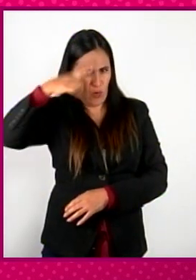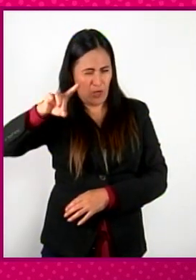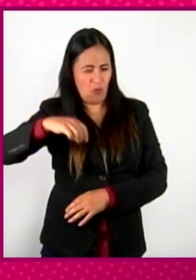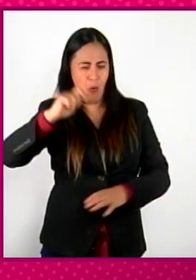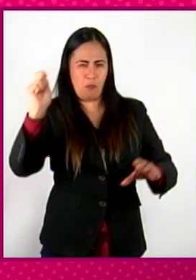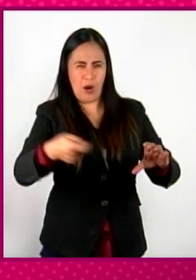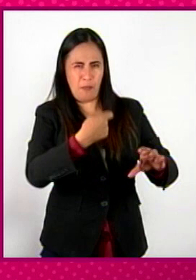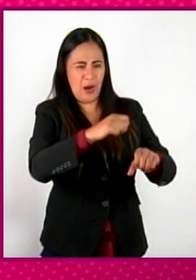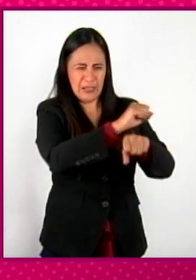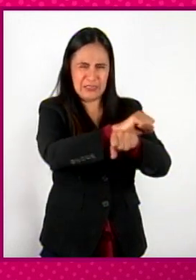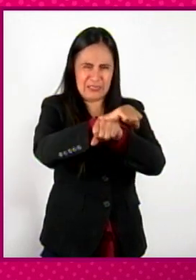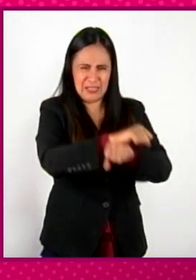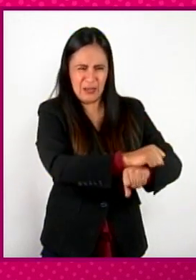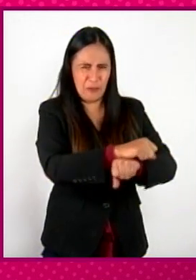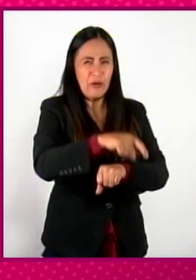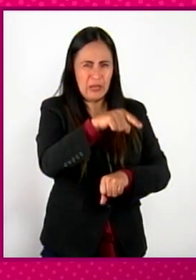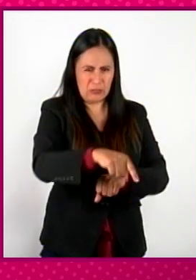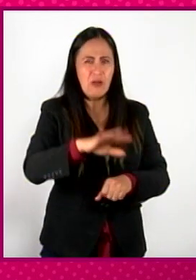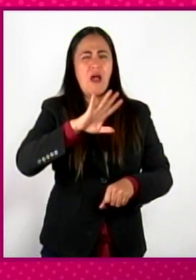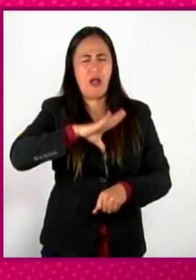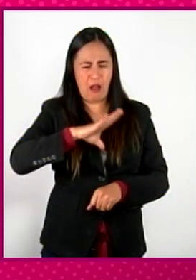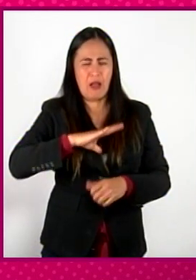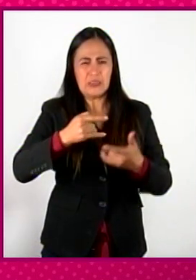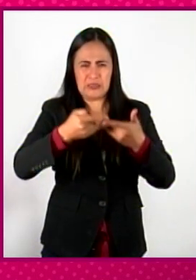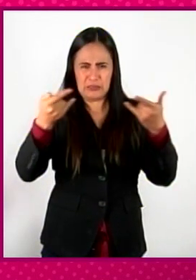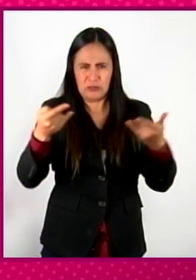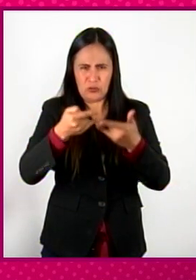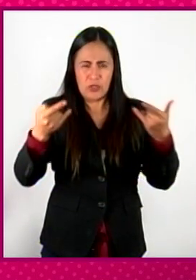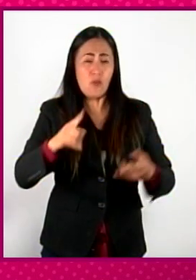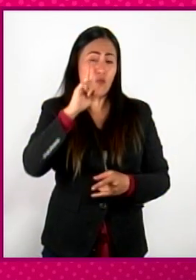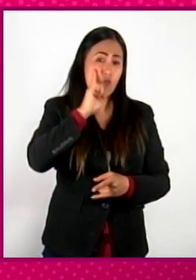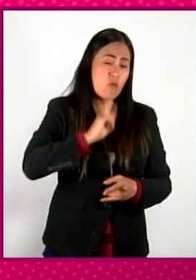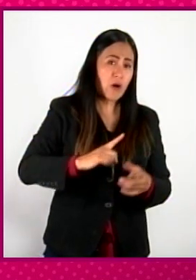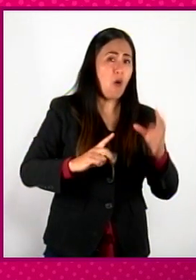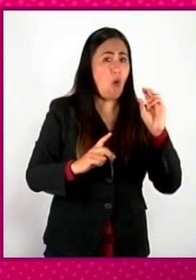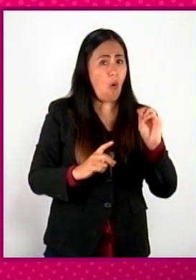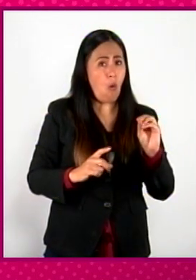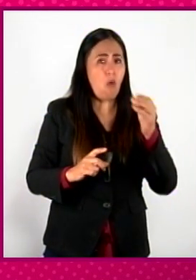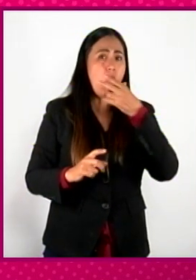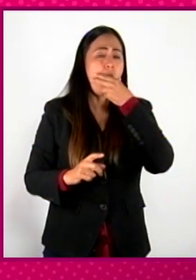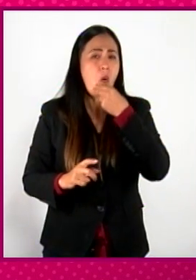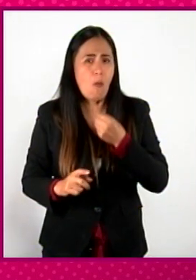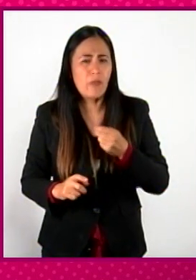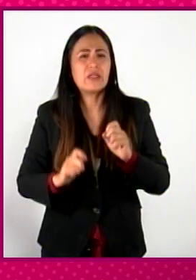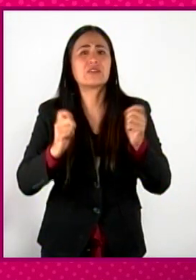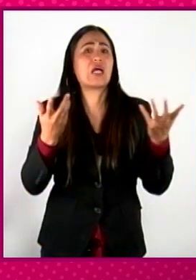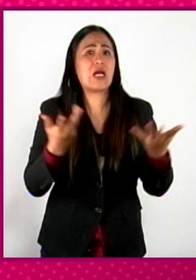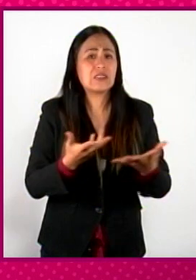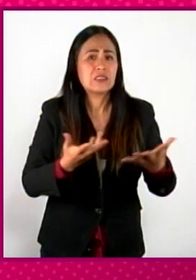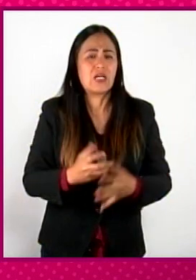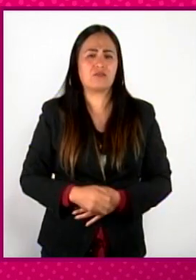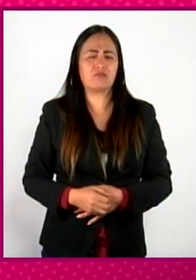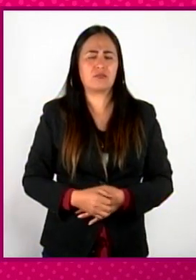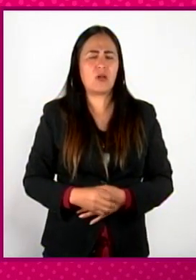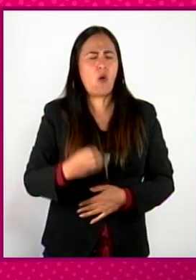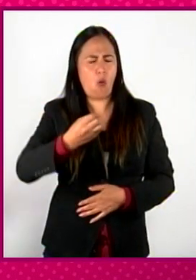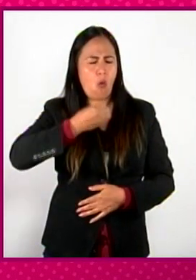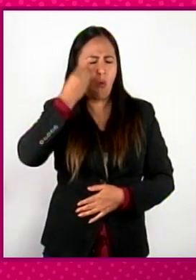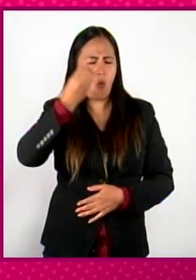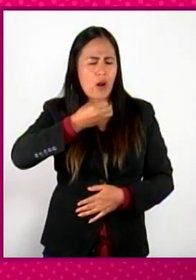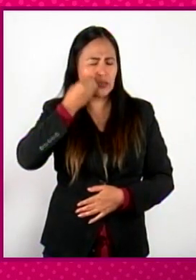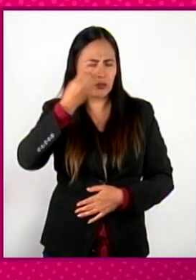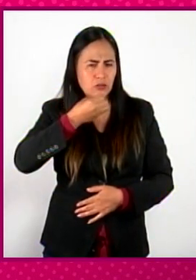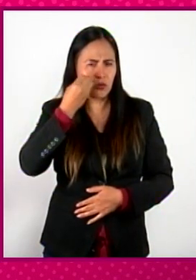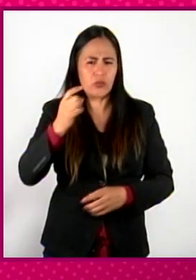esclavo, hay muchísimos casos documentados, el esclavizado o esclavizada blasfemaba, es decir, expresaba una oración en